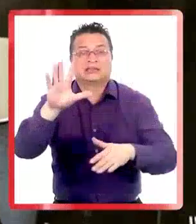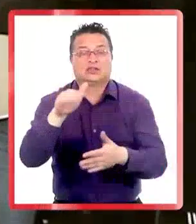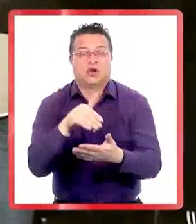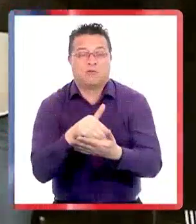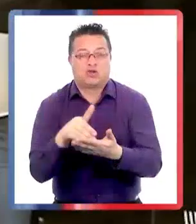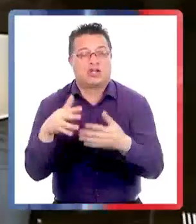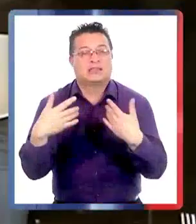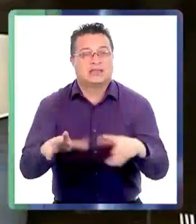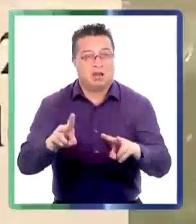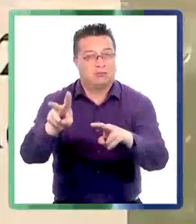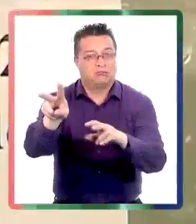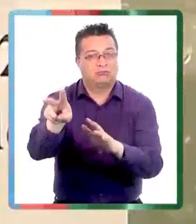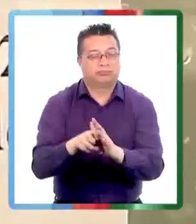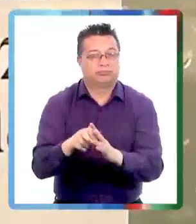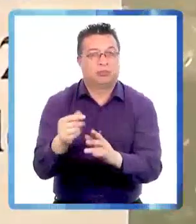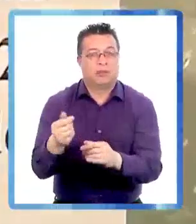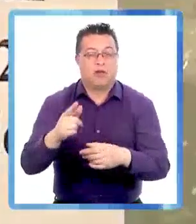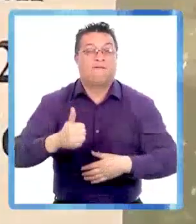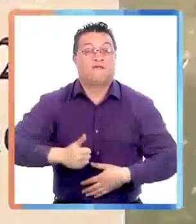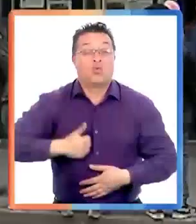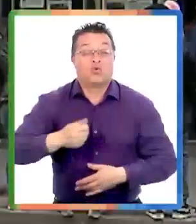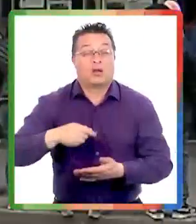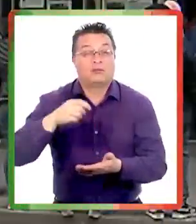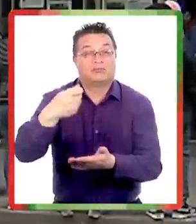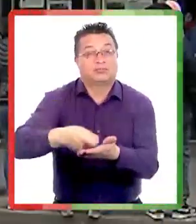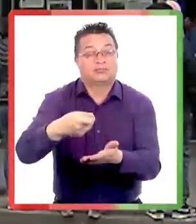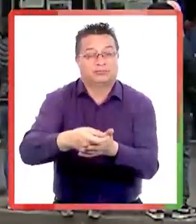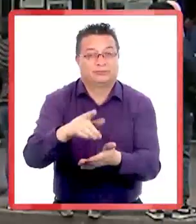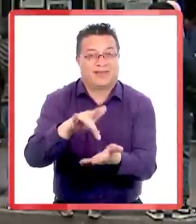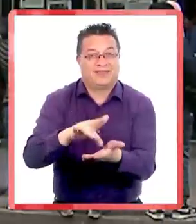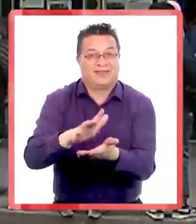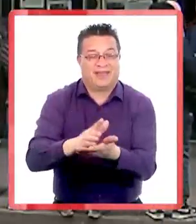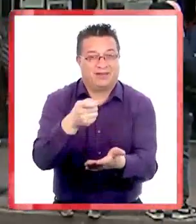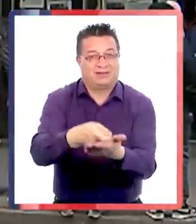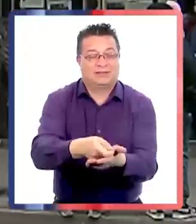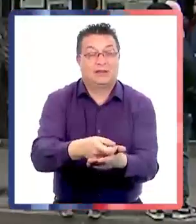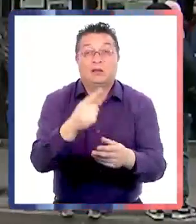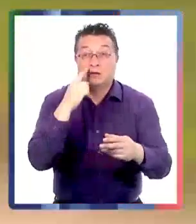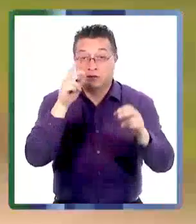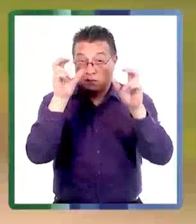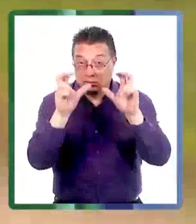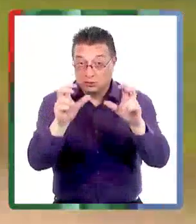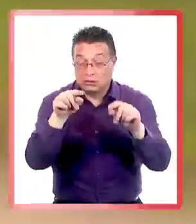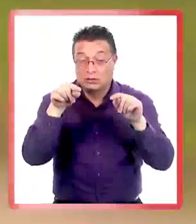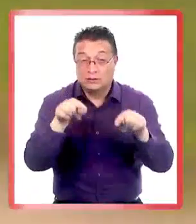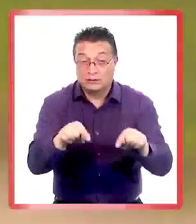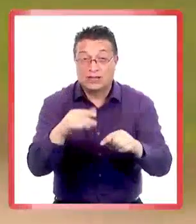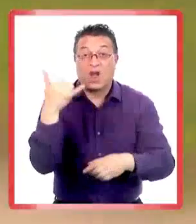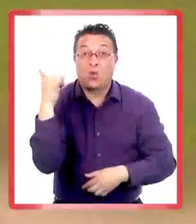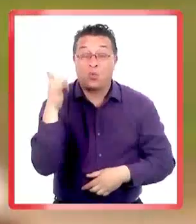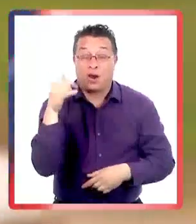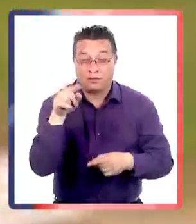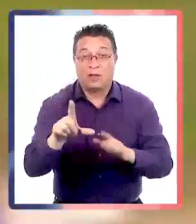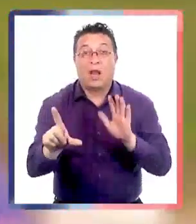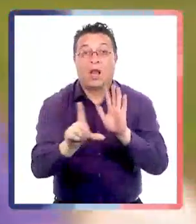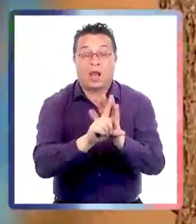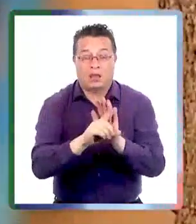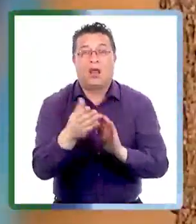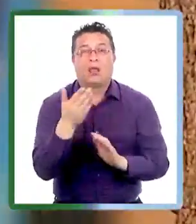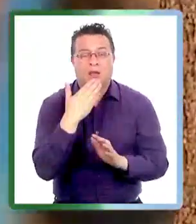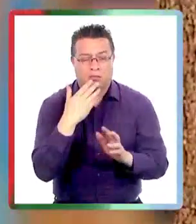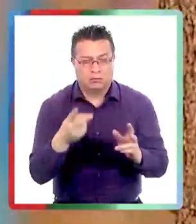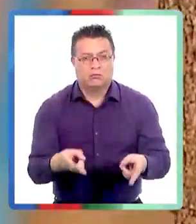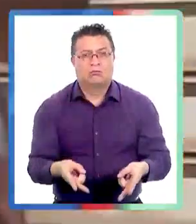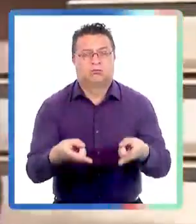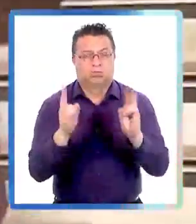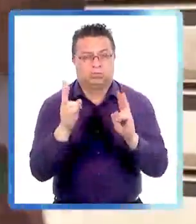millones de pesos de las cuentas de ahorro voluntario de los deudores y atención porque desde este jueves la ley también